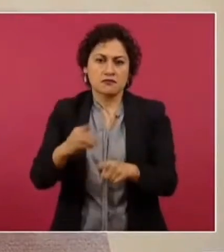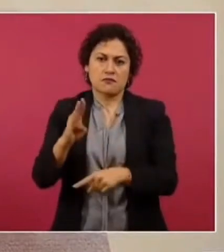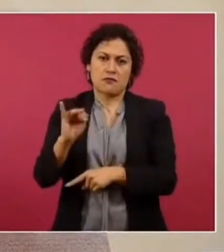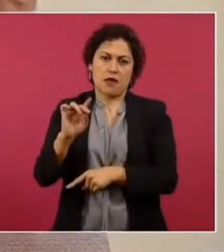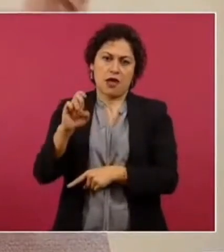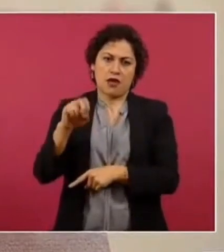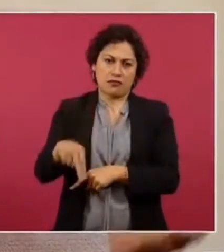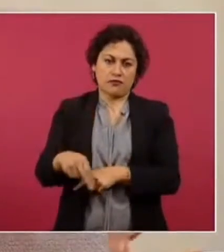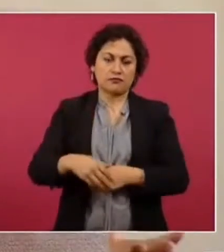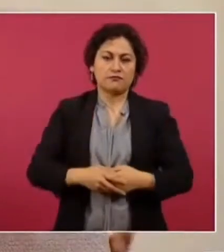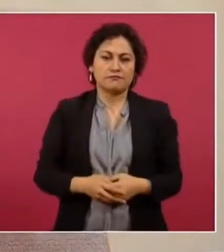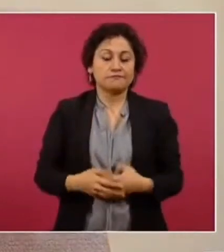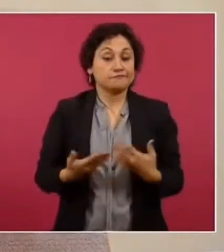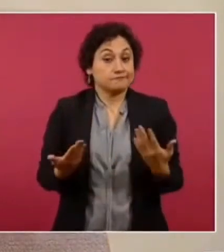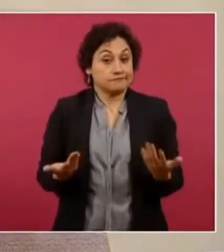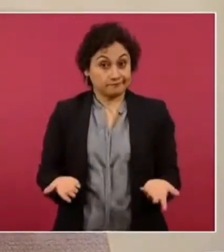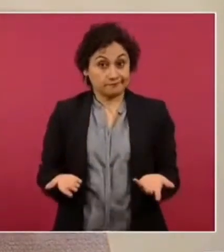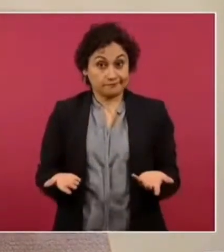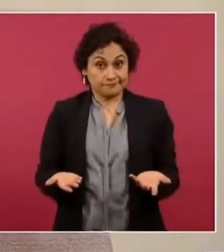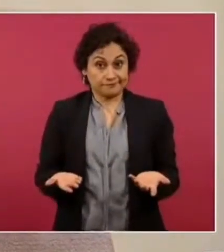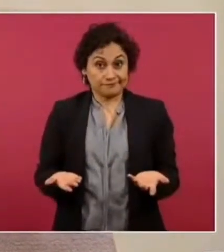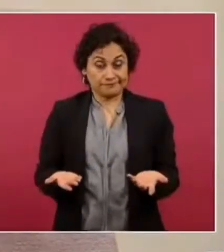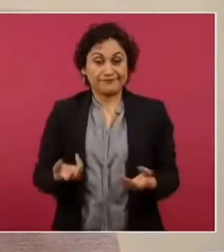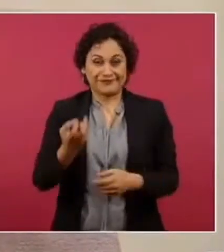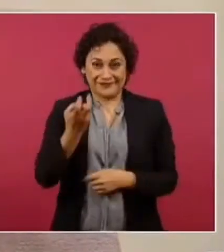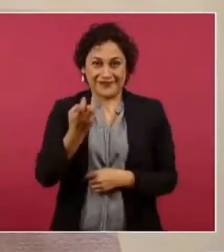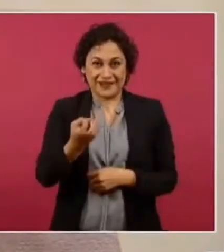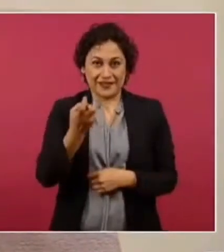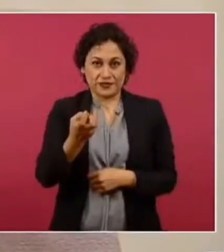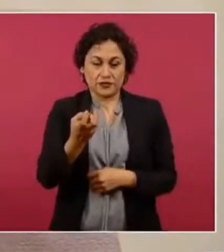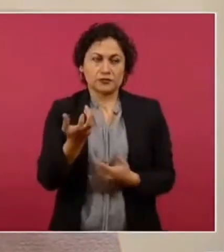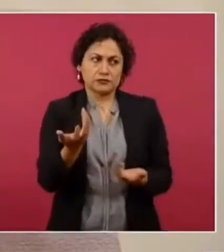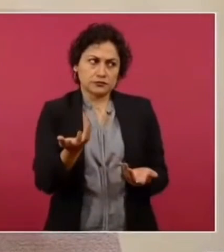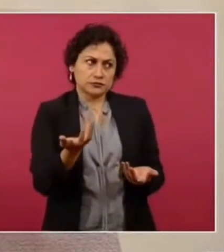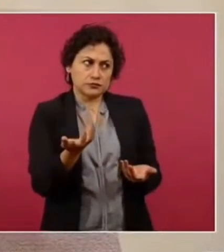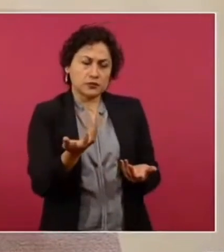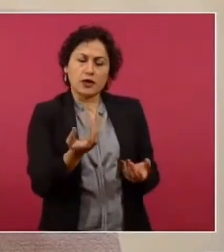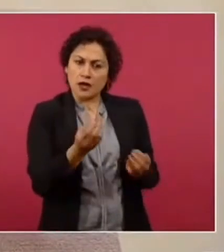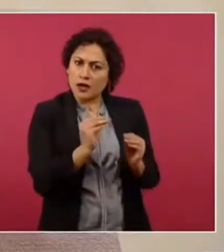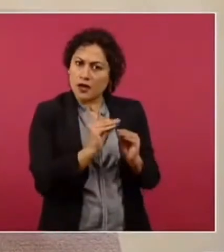entonces todo eso se reconoce